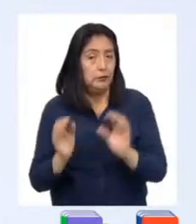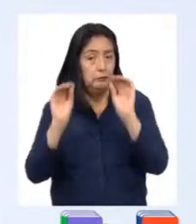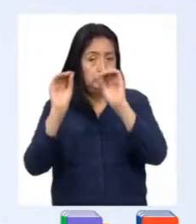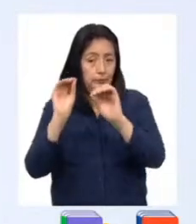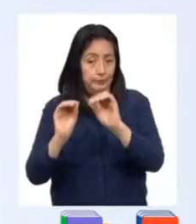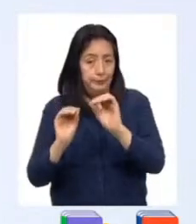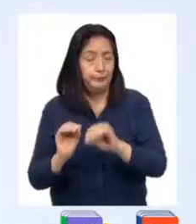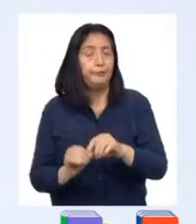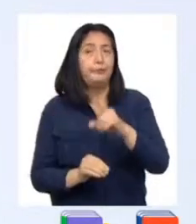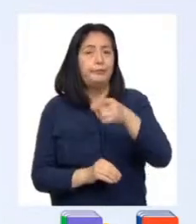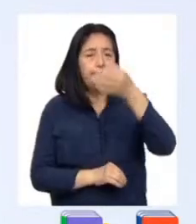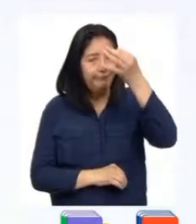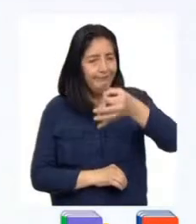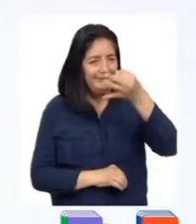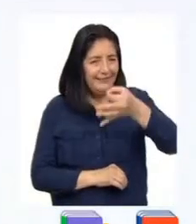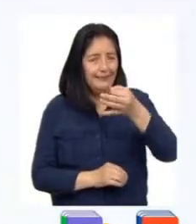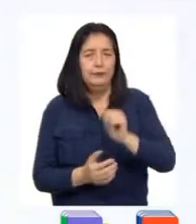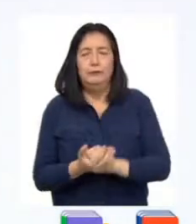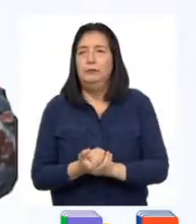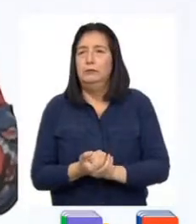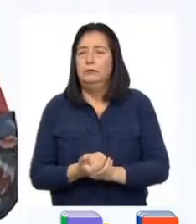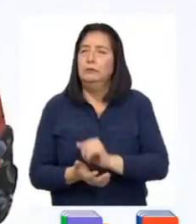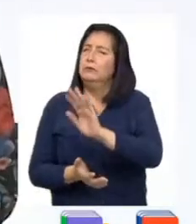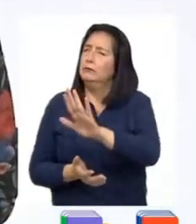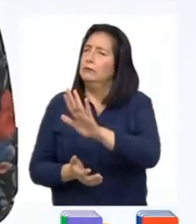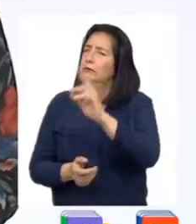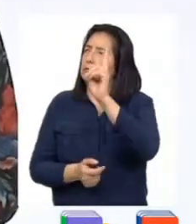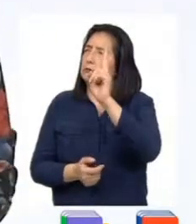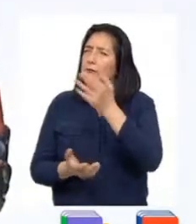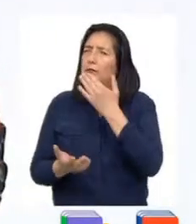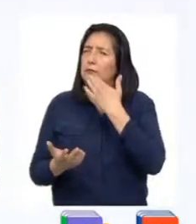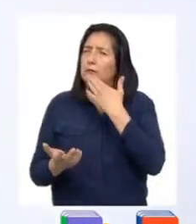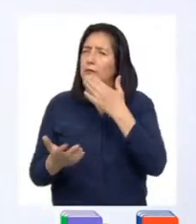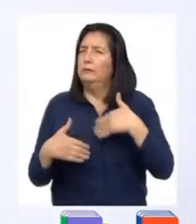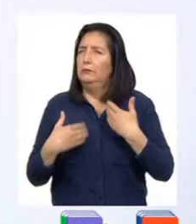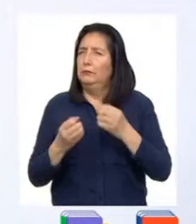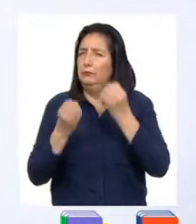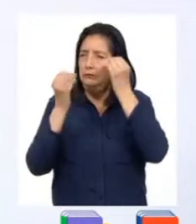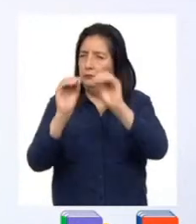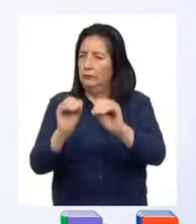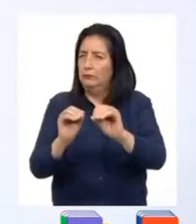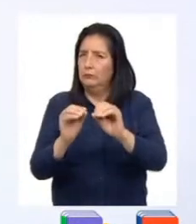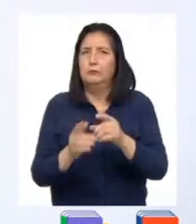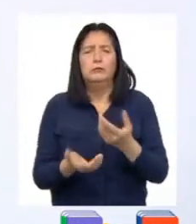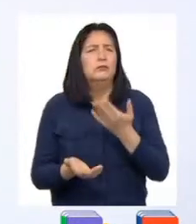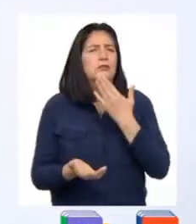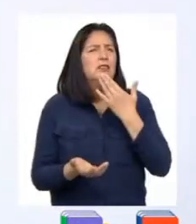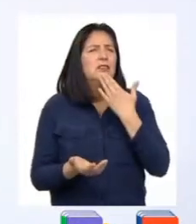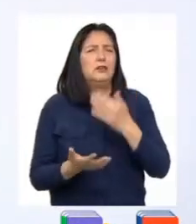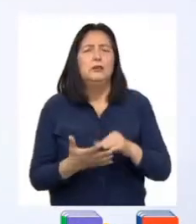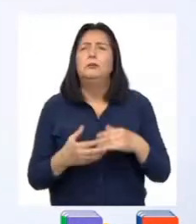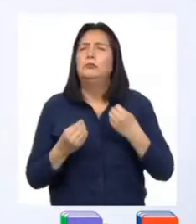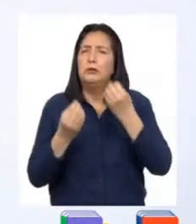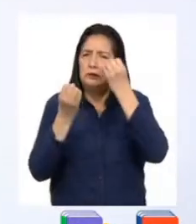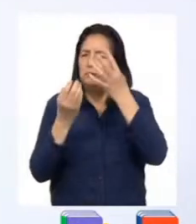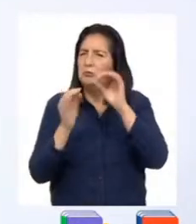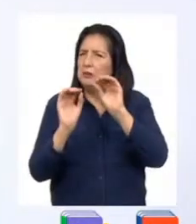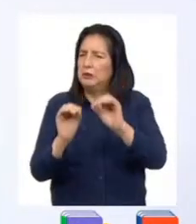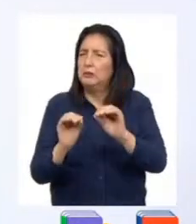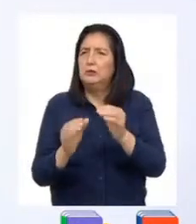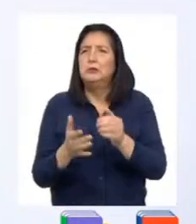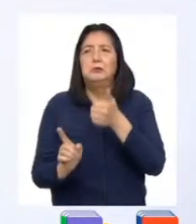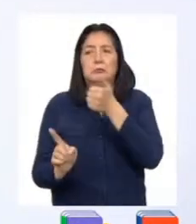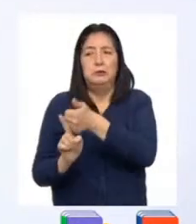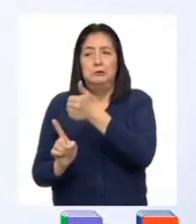debe ser verdadera. Profesora, ¿y quién puede realizar estos reportes? Los reportes pueden ser realizados por las